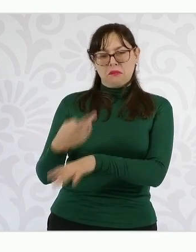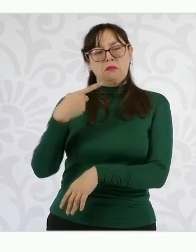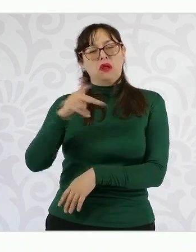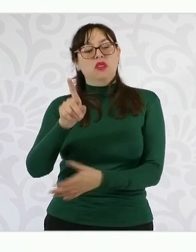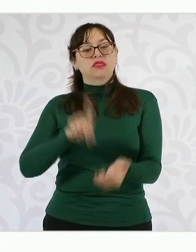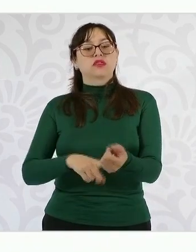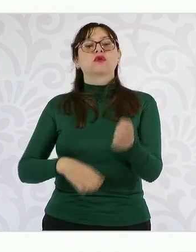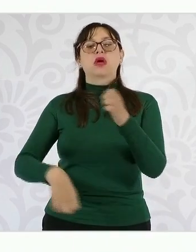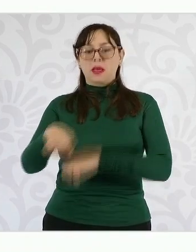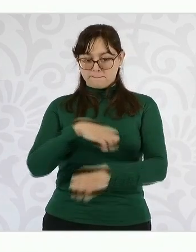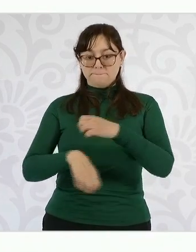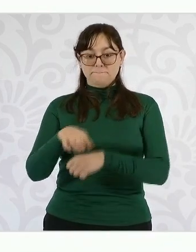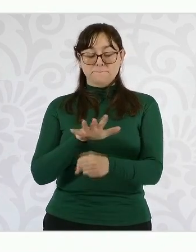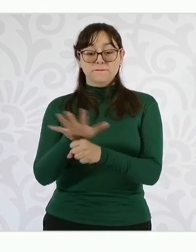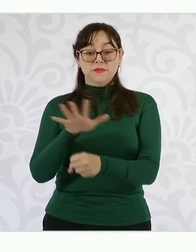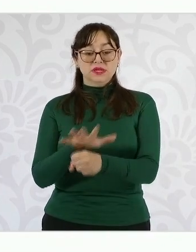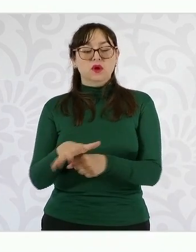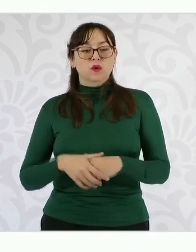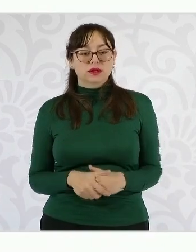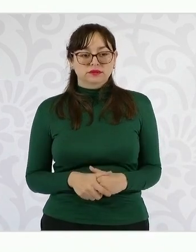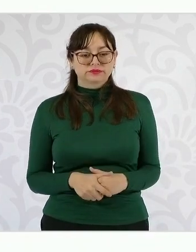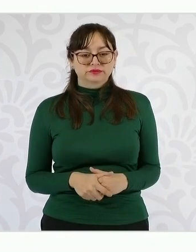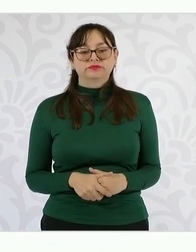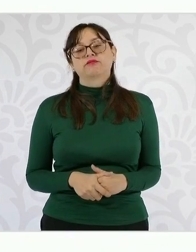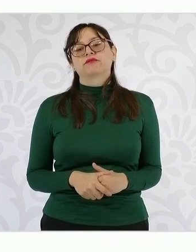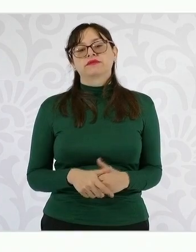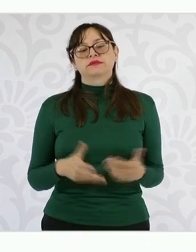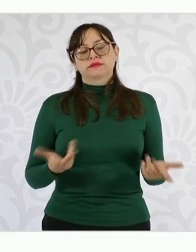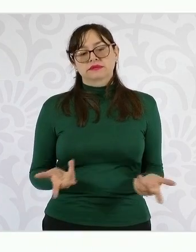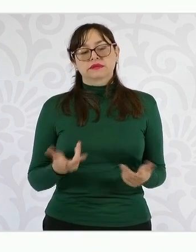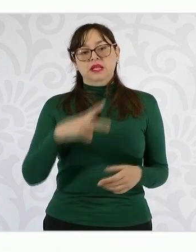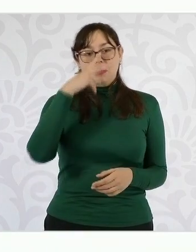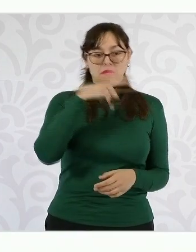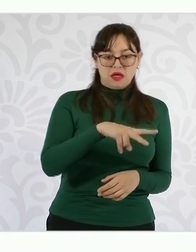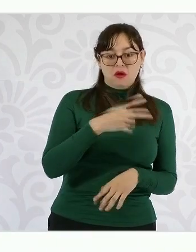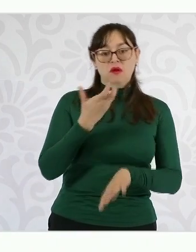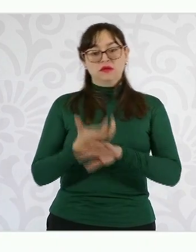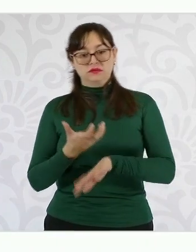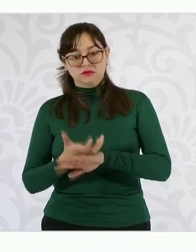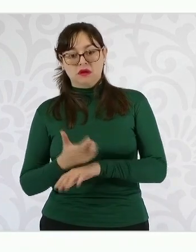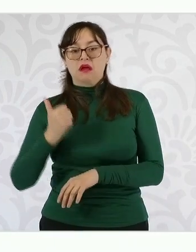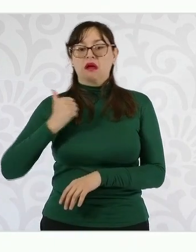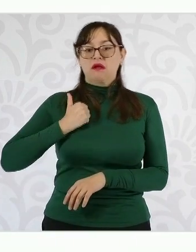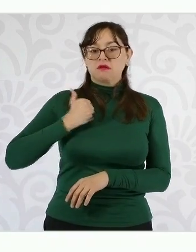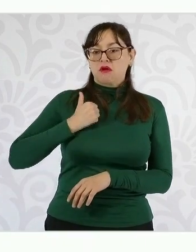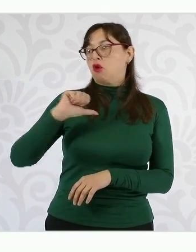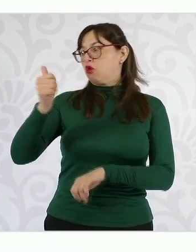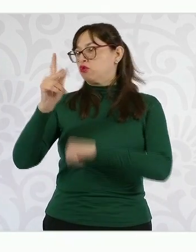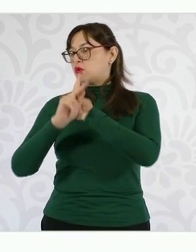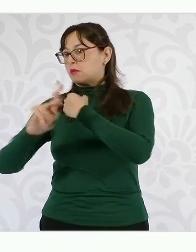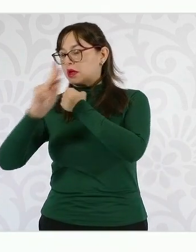México y Estados Unidos han construido, Canadá también, también países europeos, también Japón,